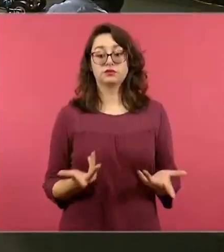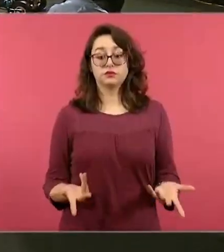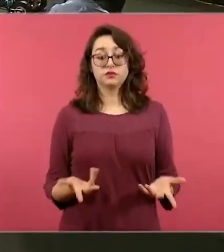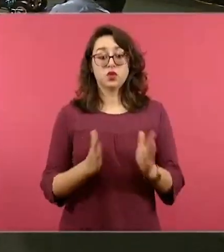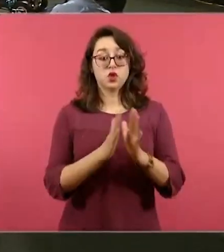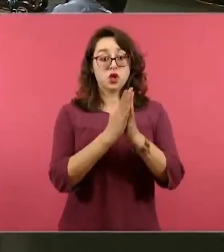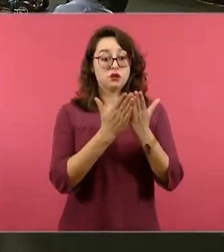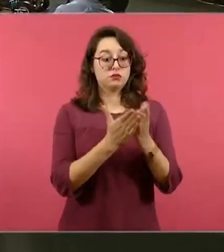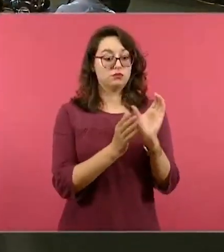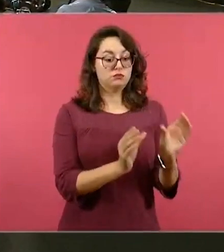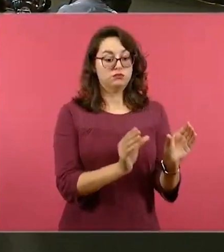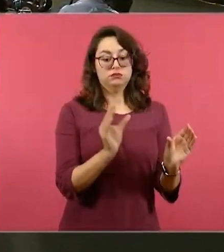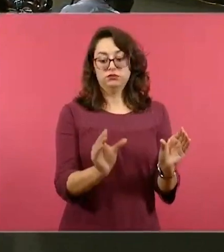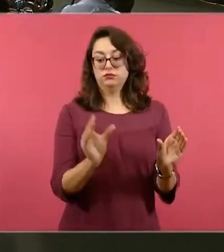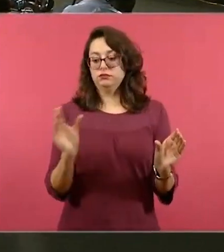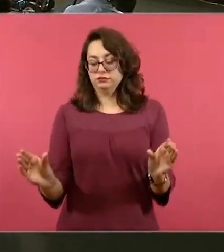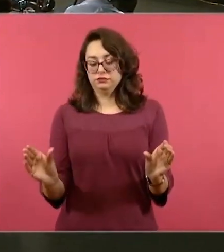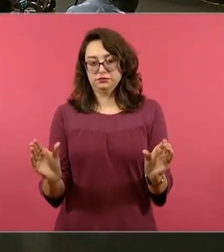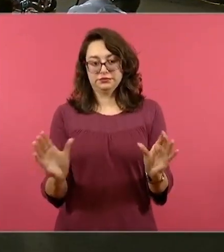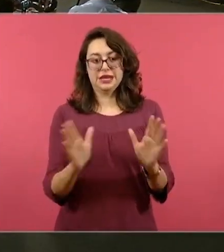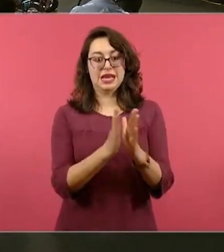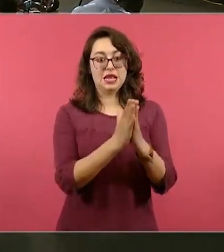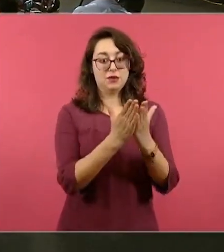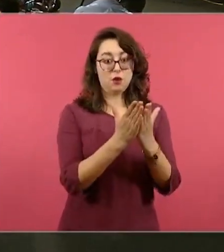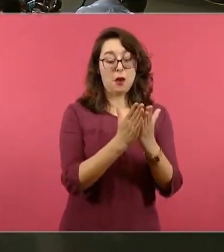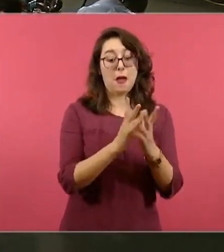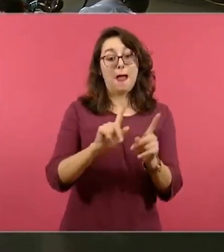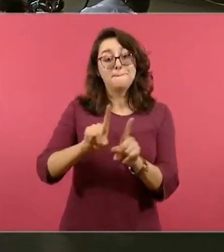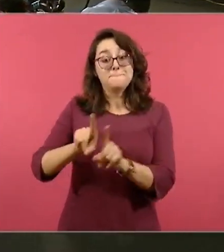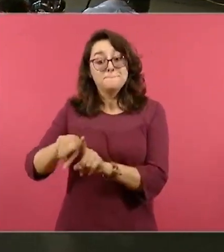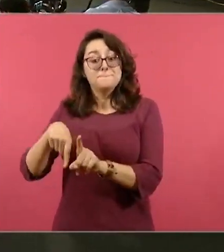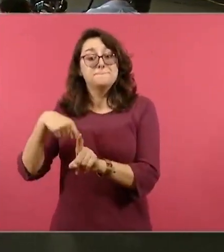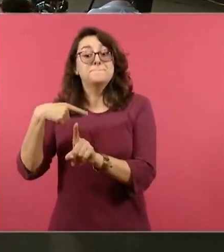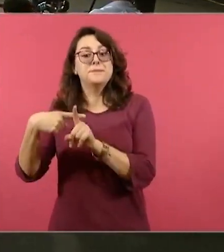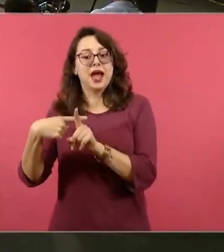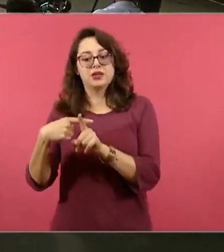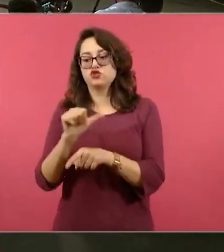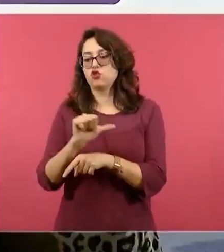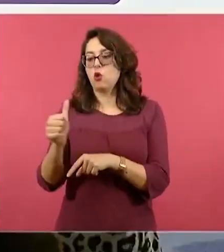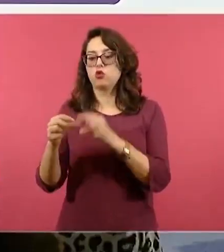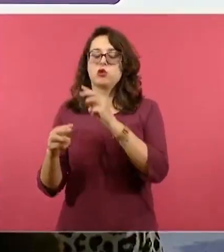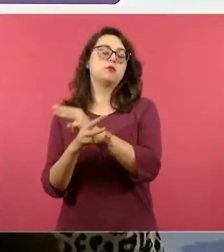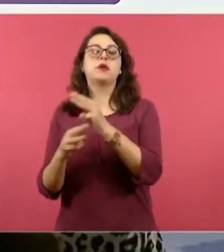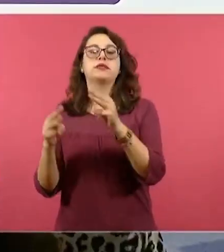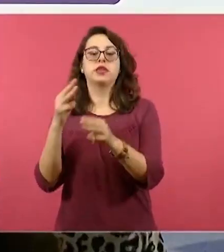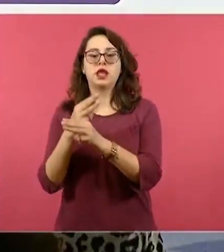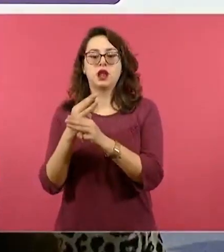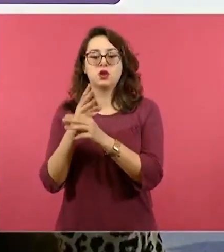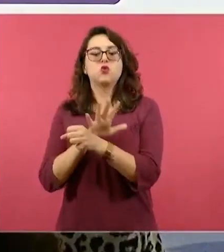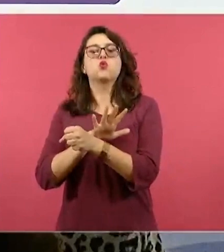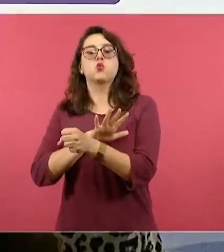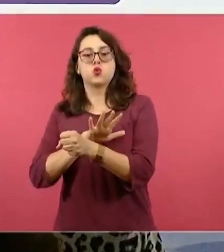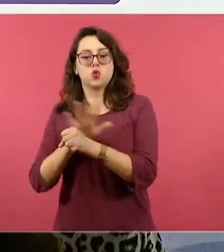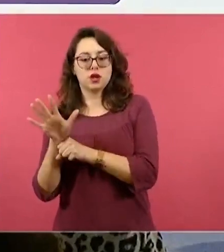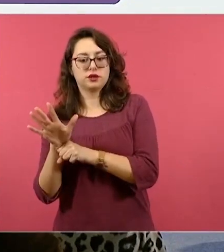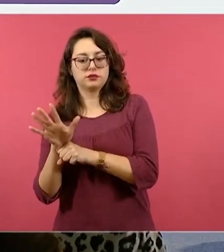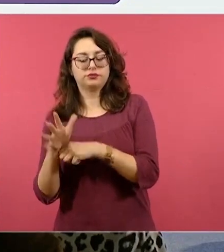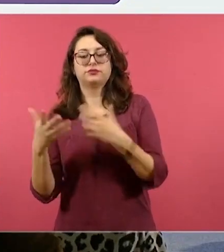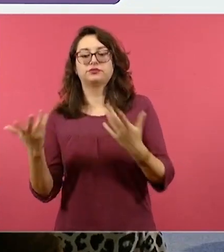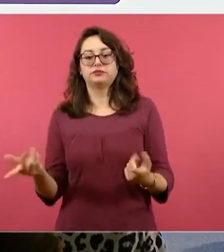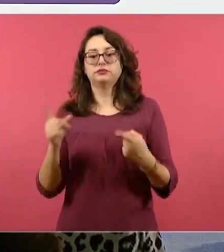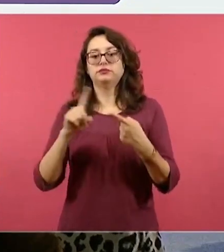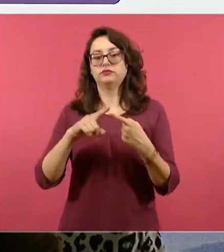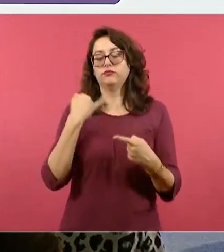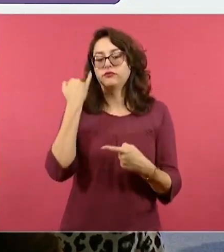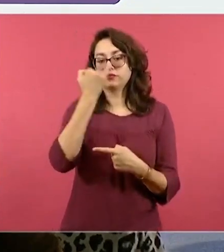a partir de otros materiales. Por favor, la siguiente. ¿Cuáles son esos otros materiales? Pues el material de múltiples lenguajes,